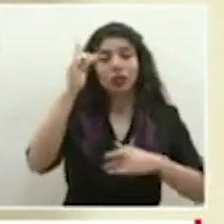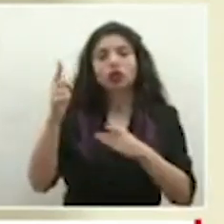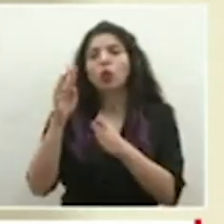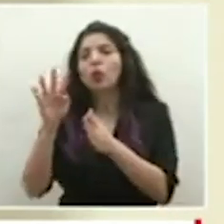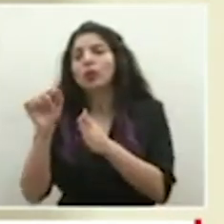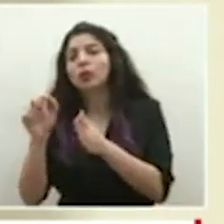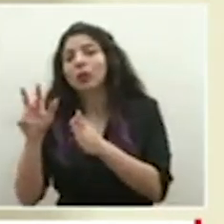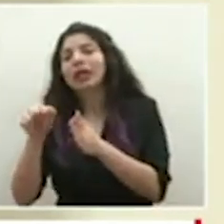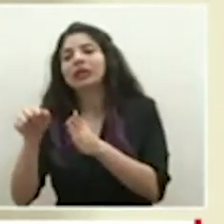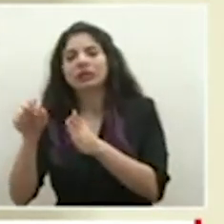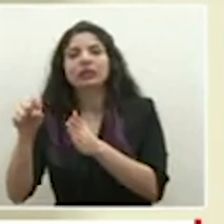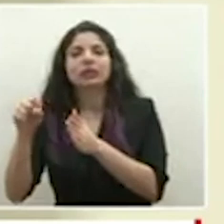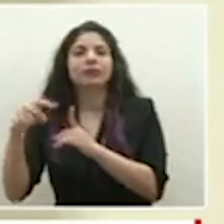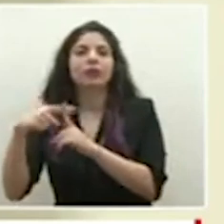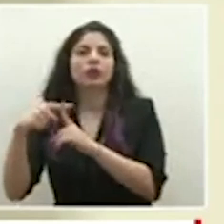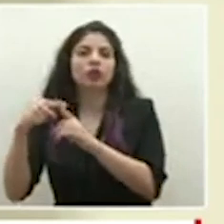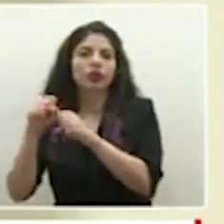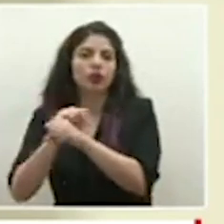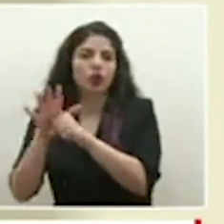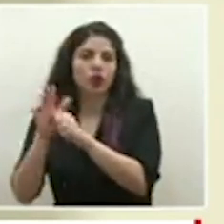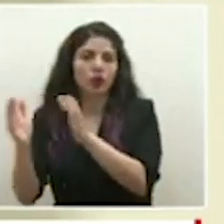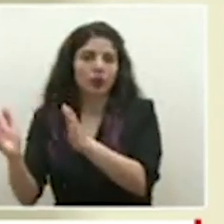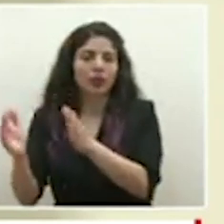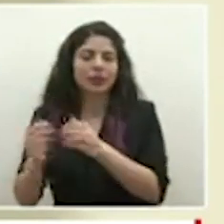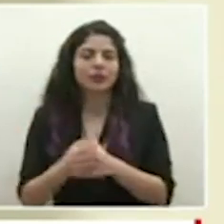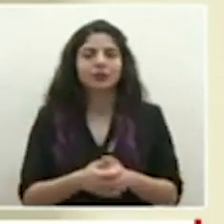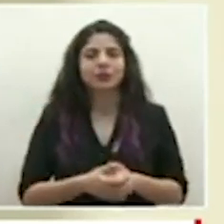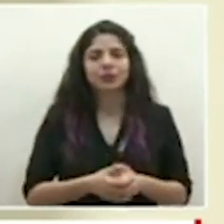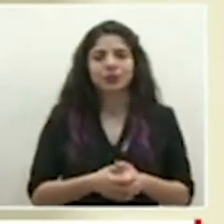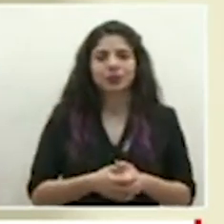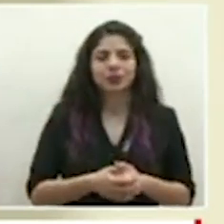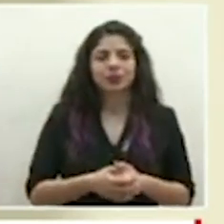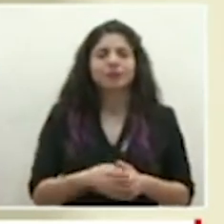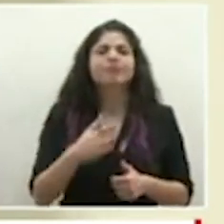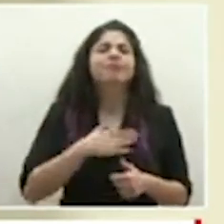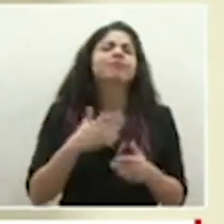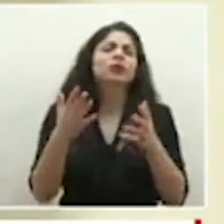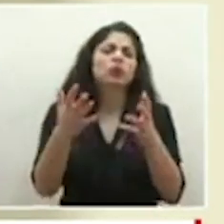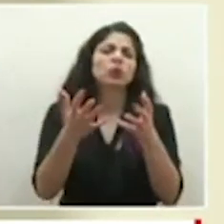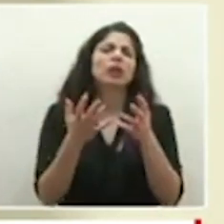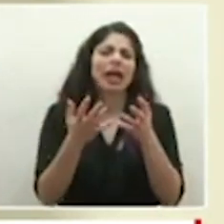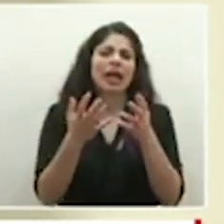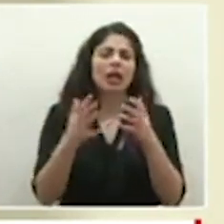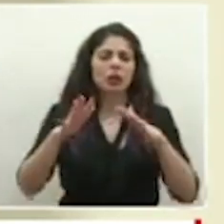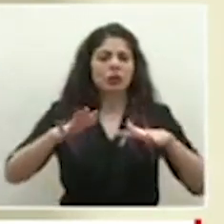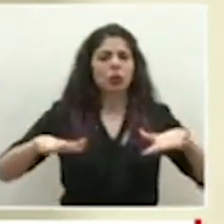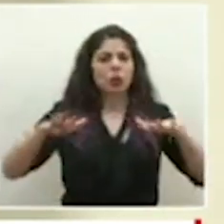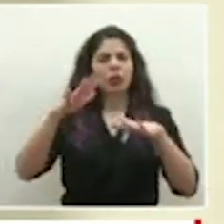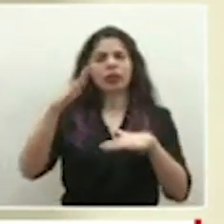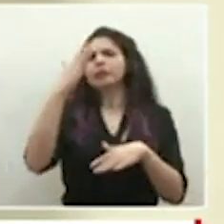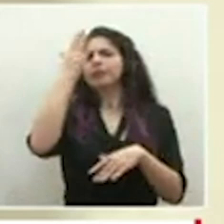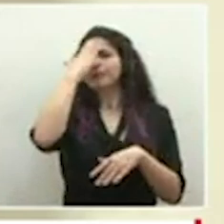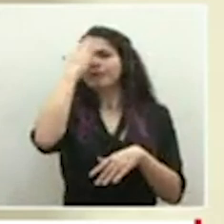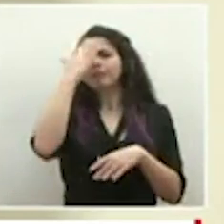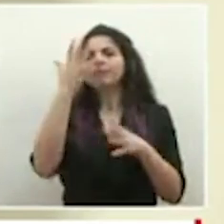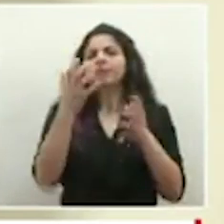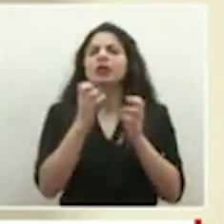eran casos positivos por COVID-19. Y quiero, en este contexto, hacer